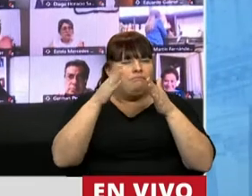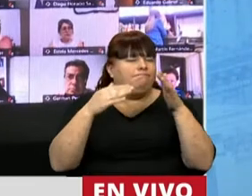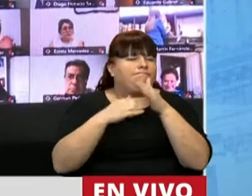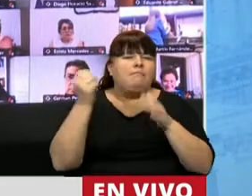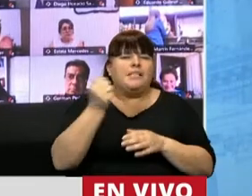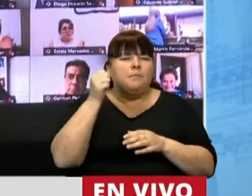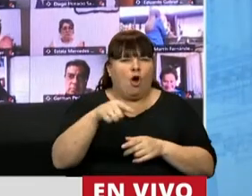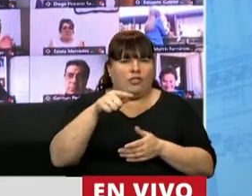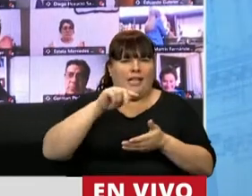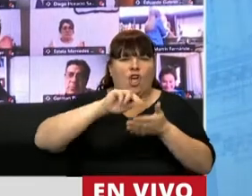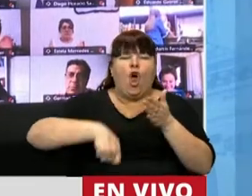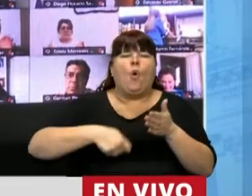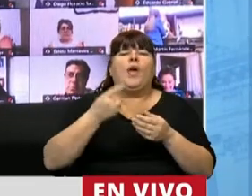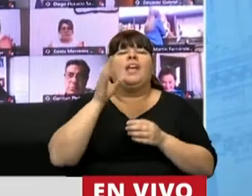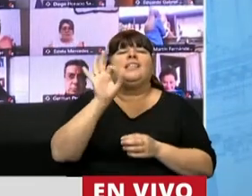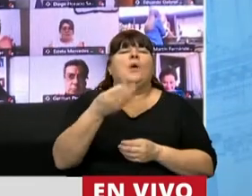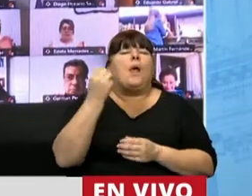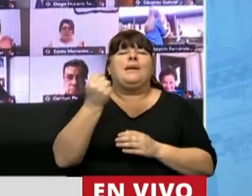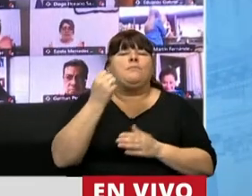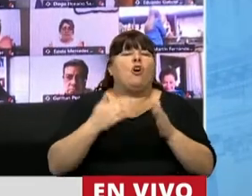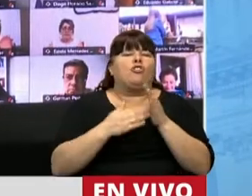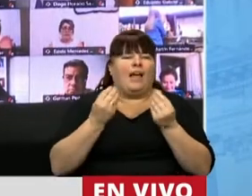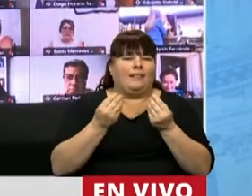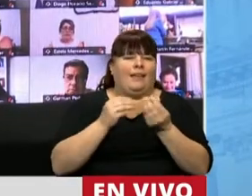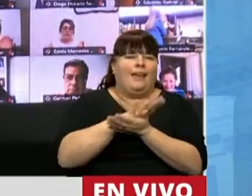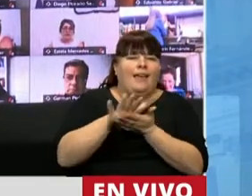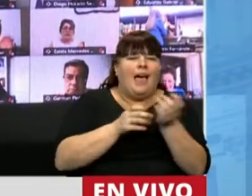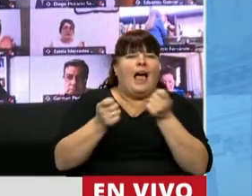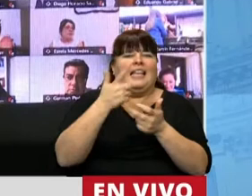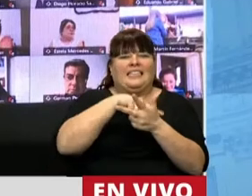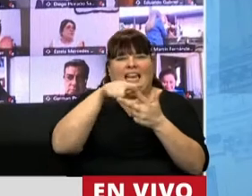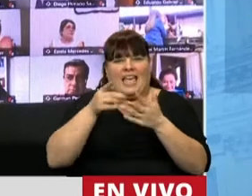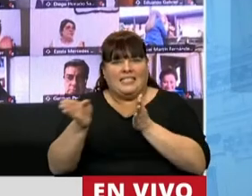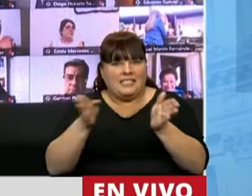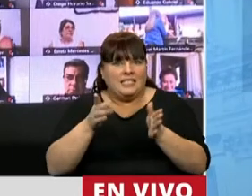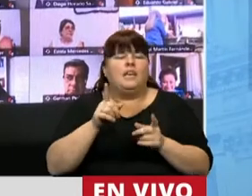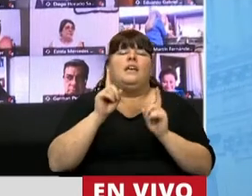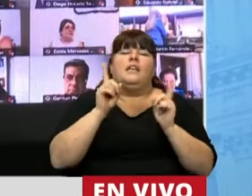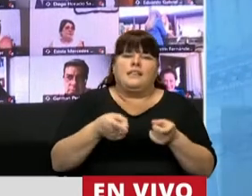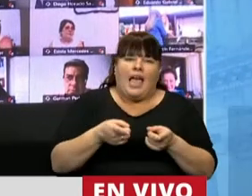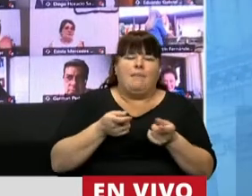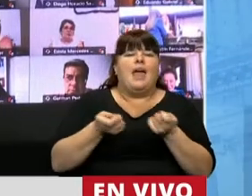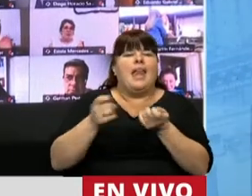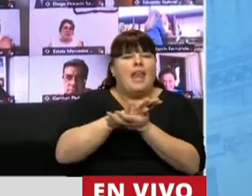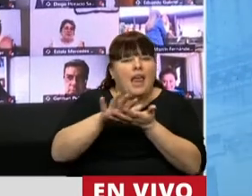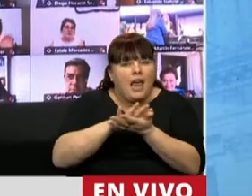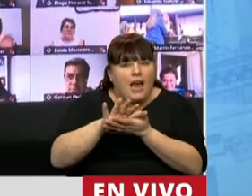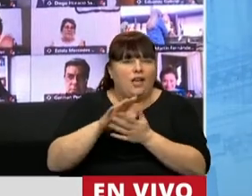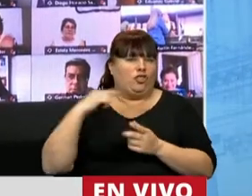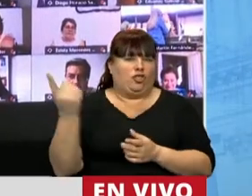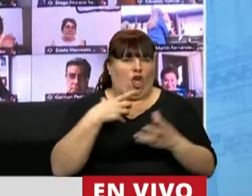este convenio. ¿Y saben cuál es el eje central? La negociación tripartita y por ende la negociación